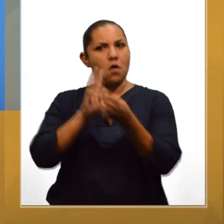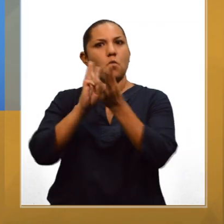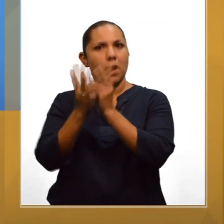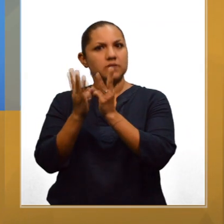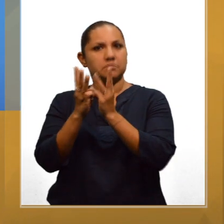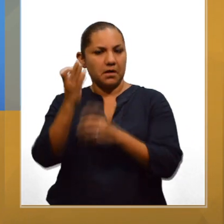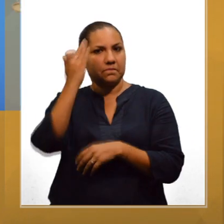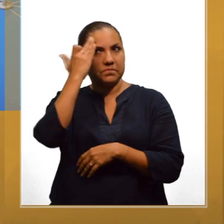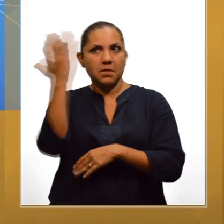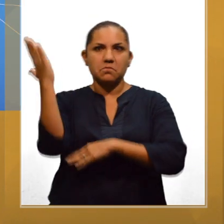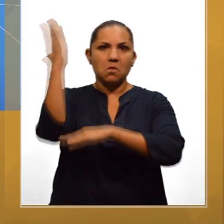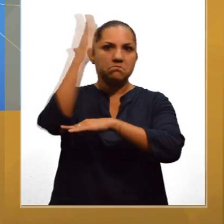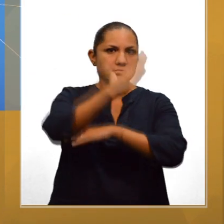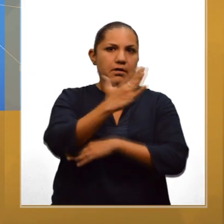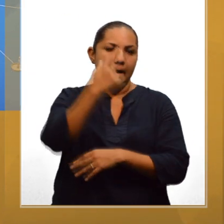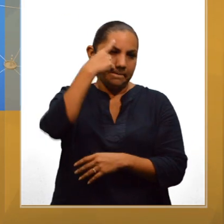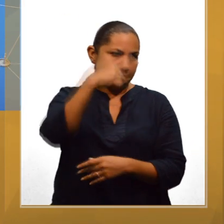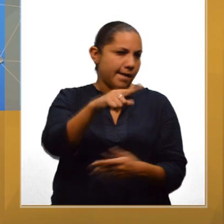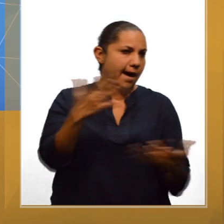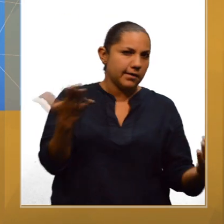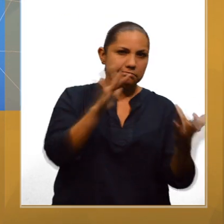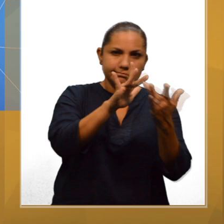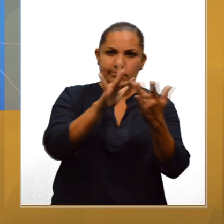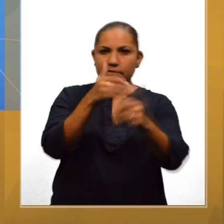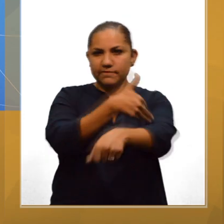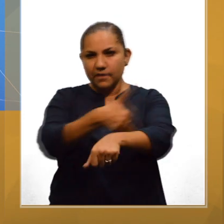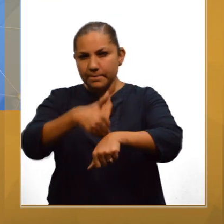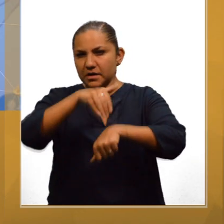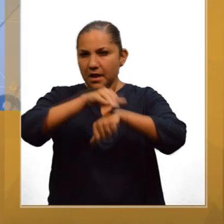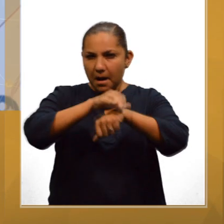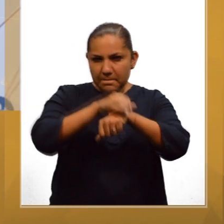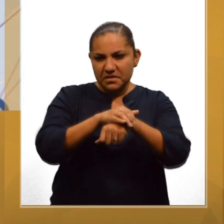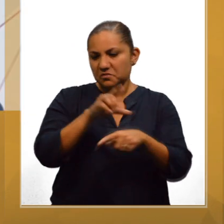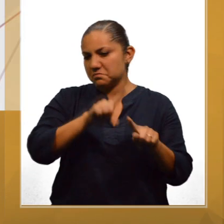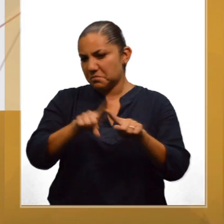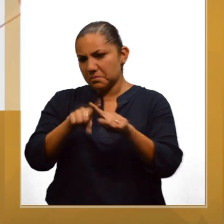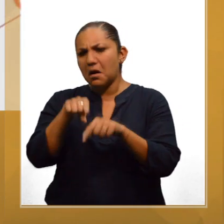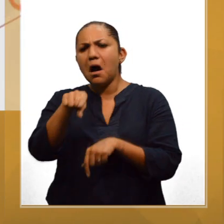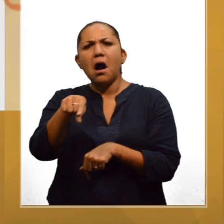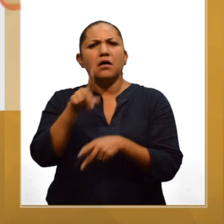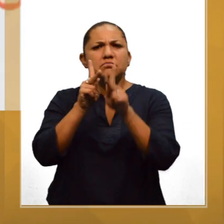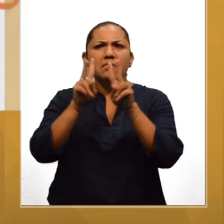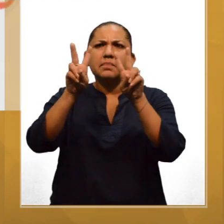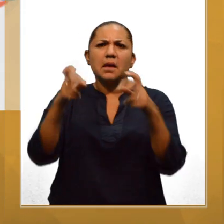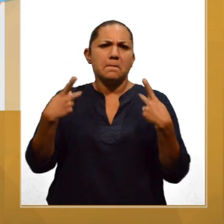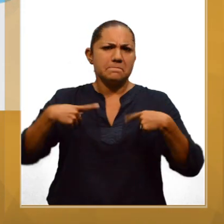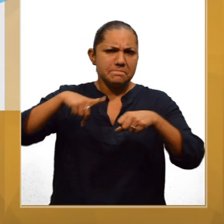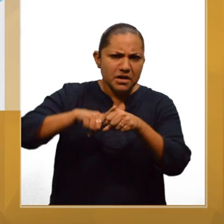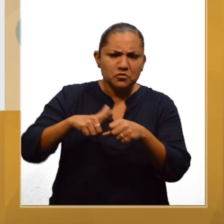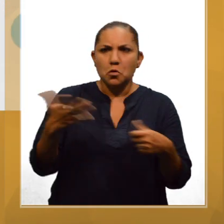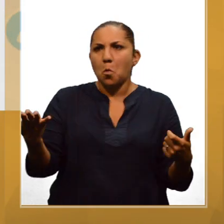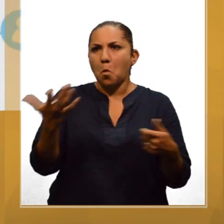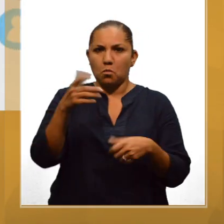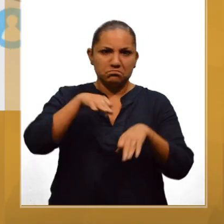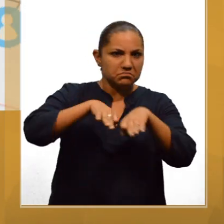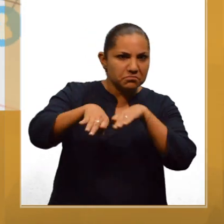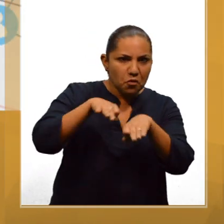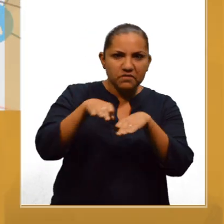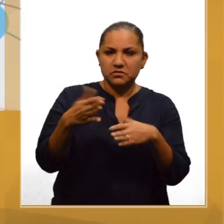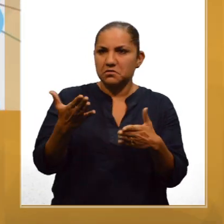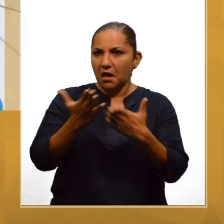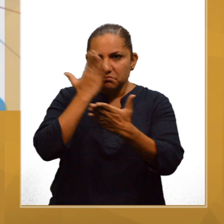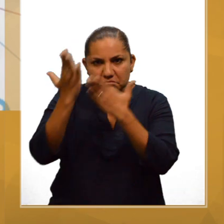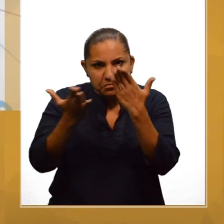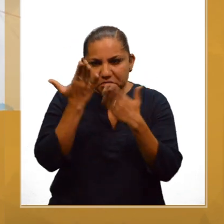personas hacen uso de la plataforma para comunicarse con amigos y familiares. En ese espacio virtual se abordan desde temas personales hasta